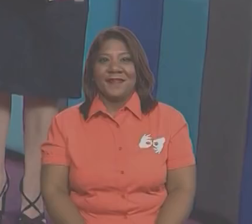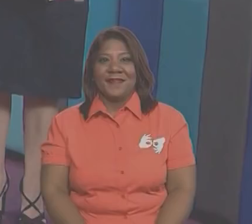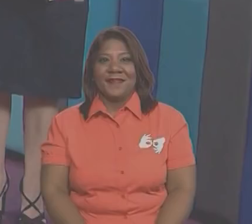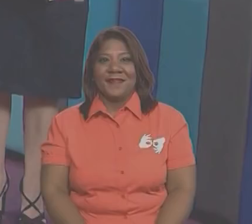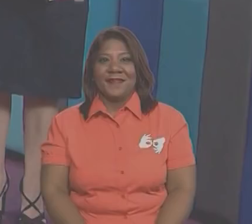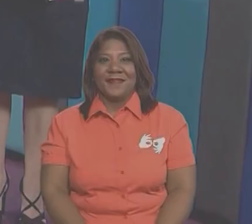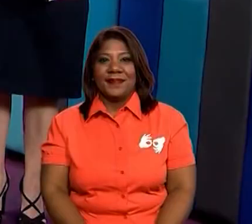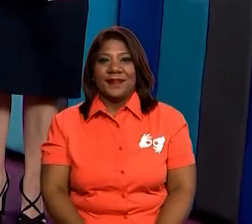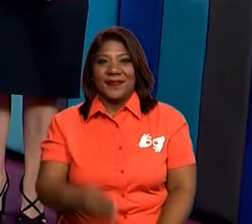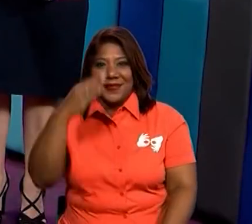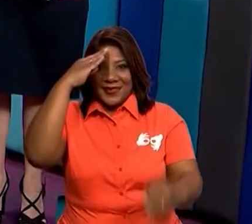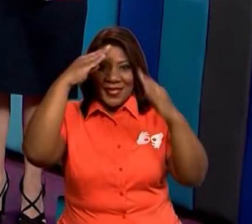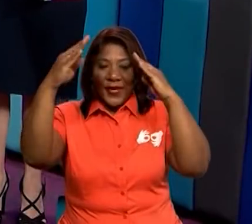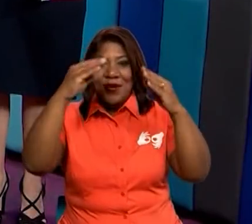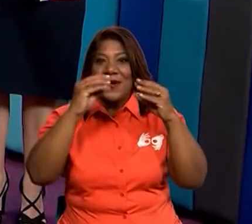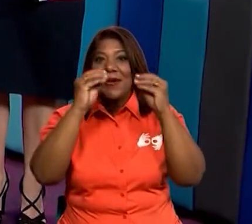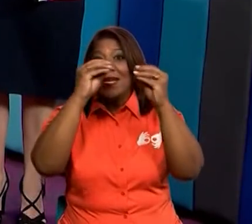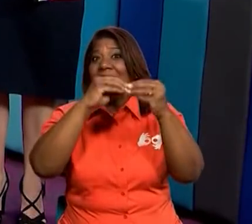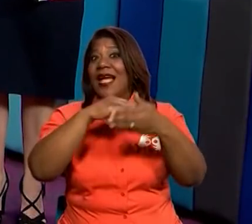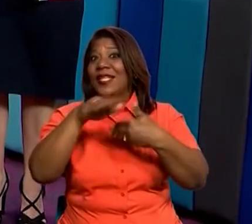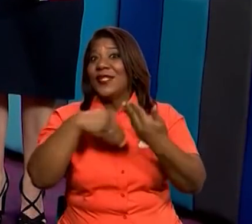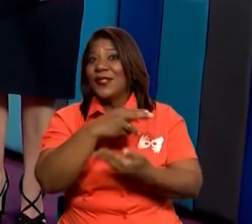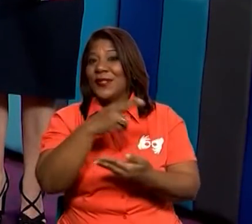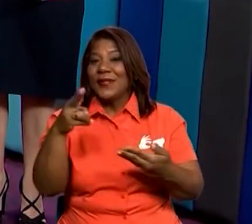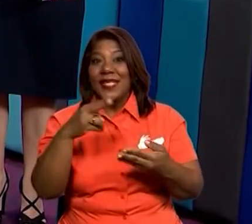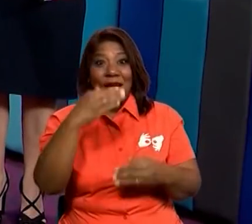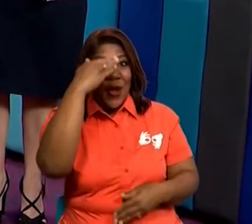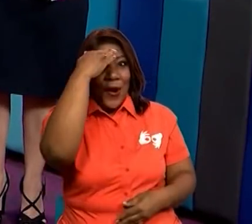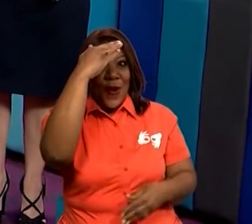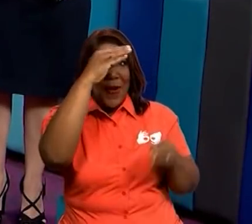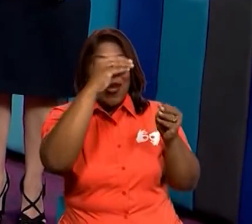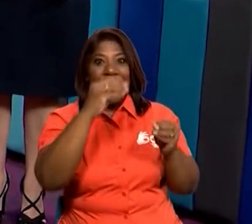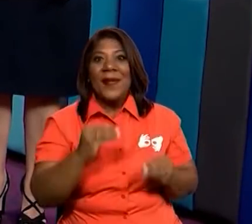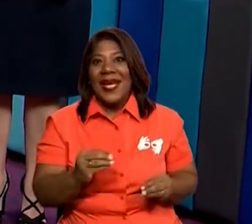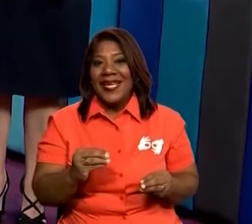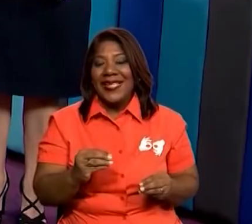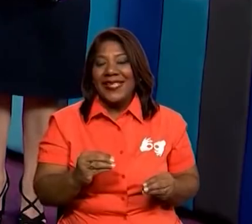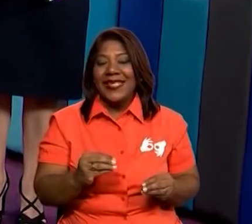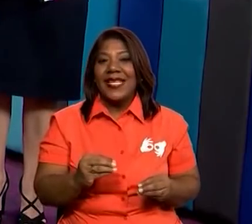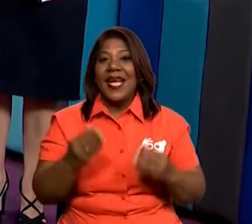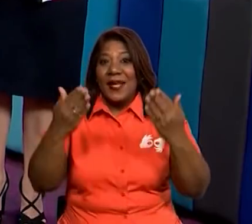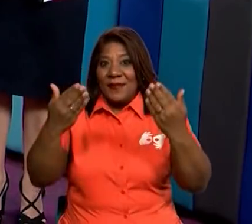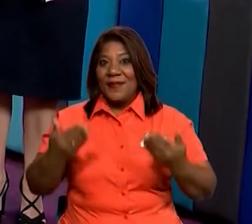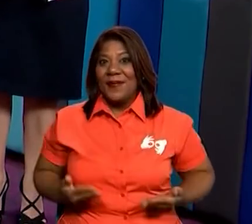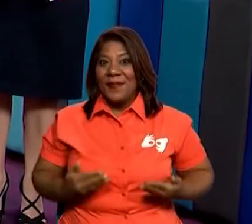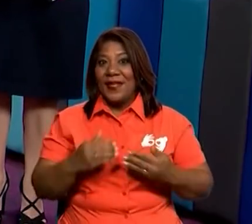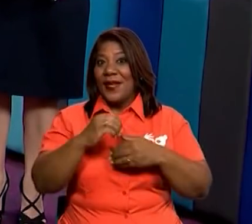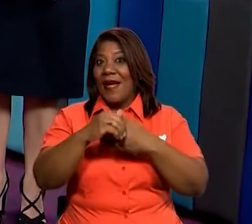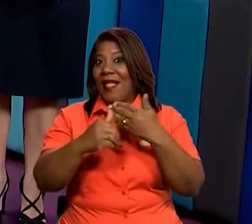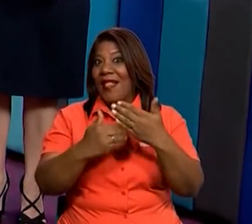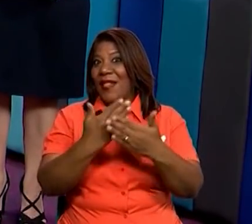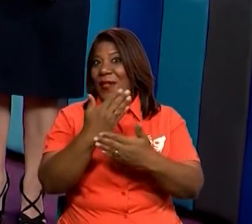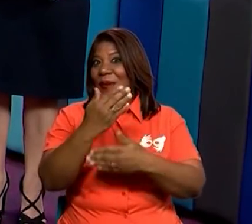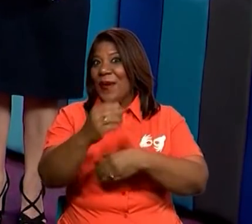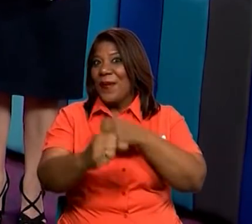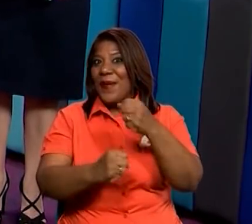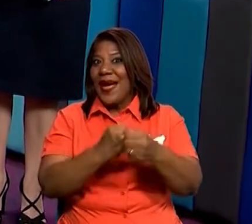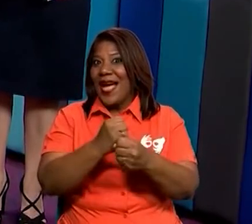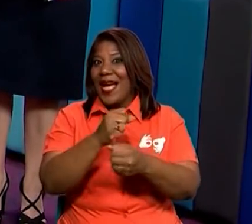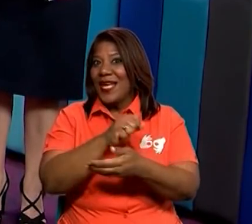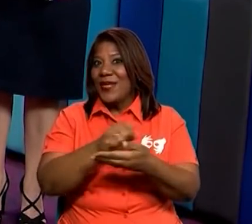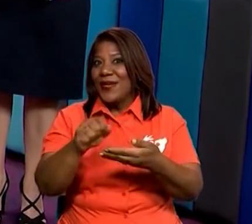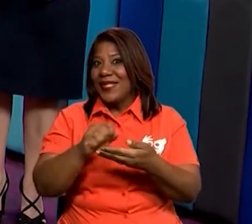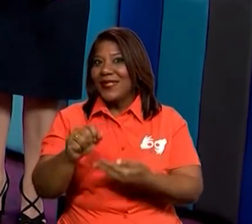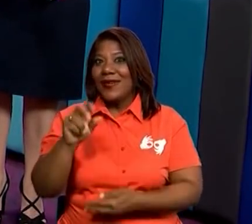Hola chicos. Hola maestra. Bienvenidos a este nuevo año lectivo 2021.